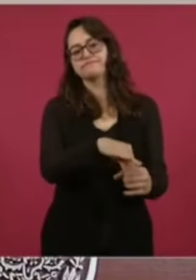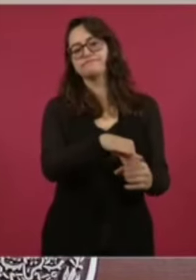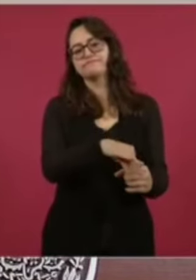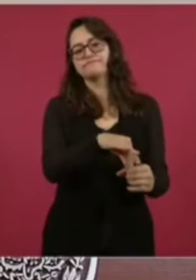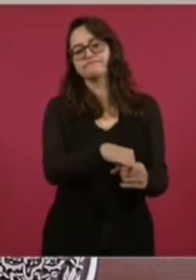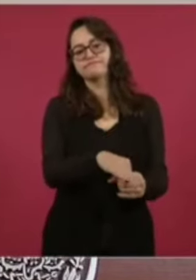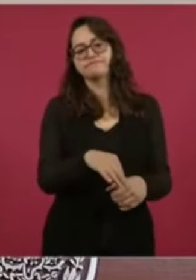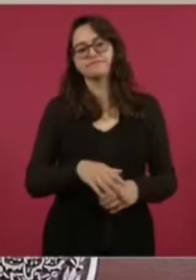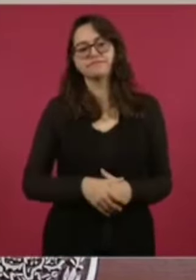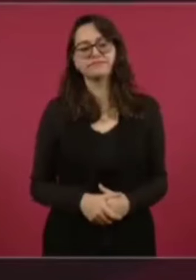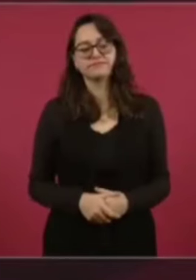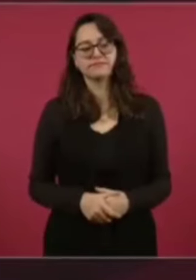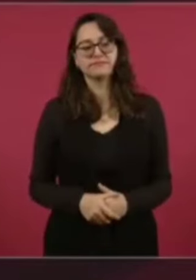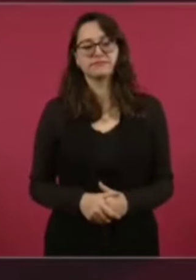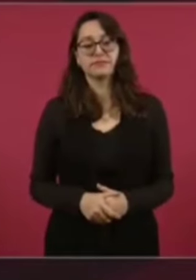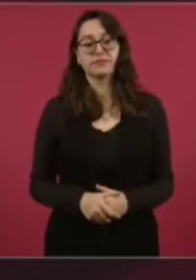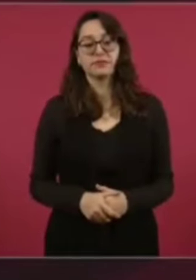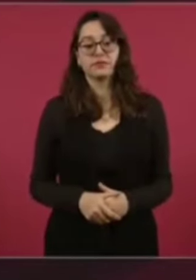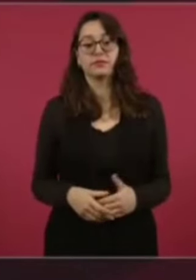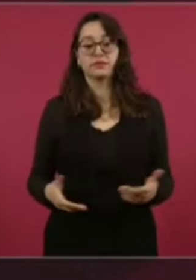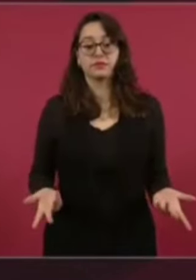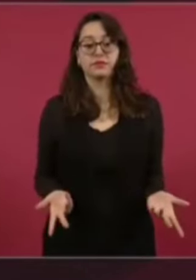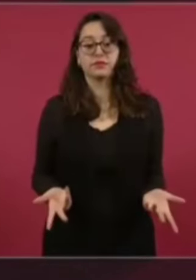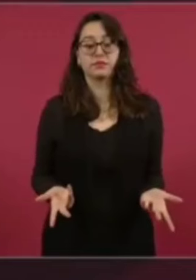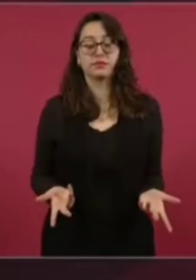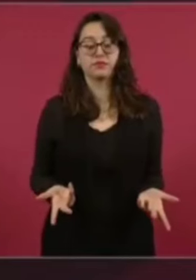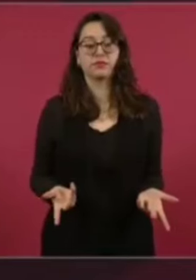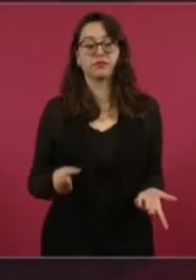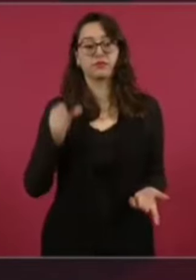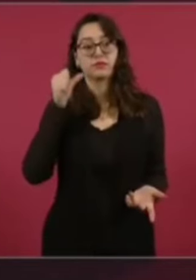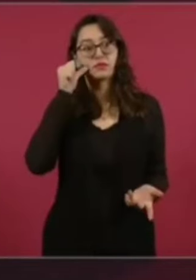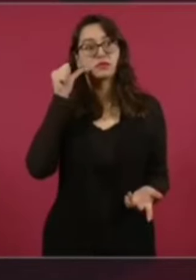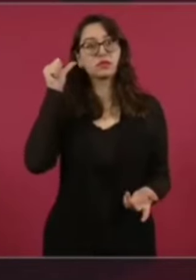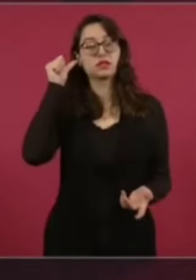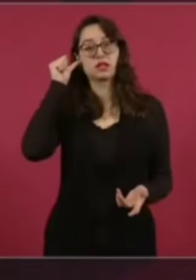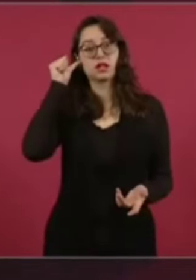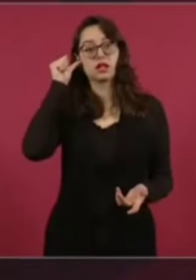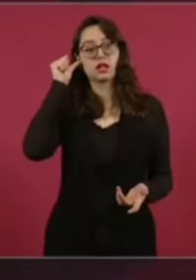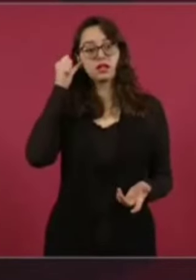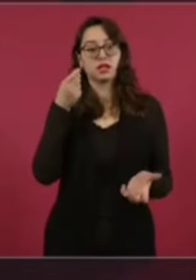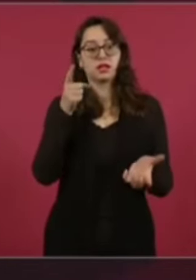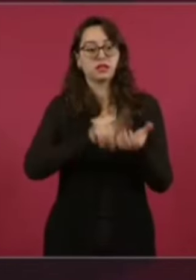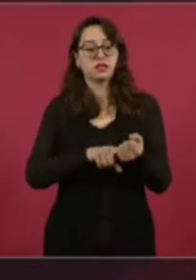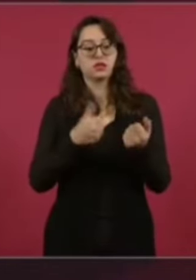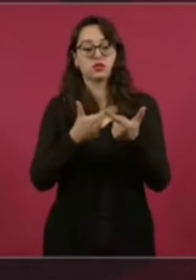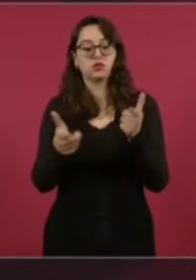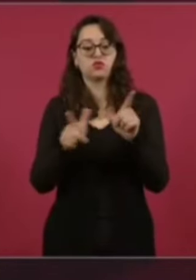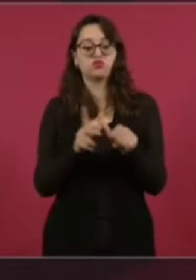elecciones, están celebrándose elecciones en los partidos,